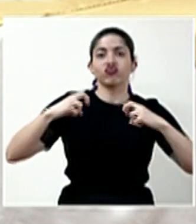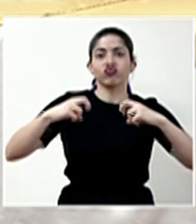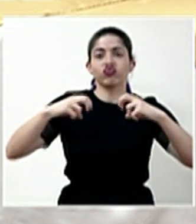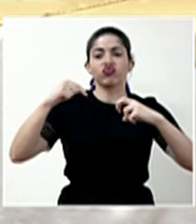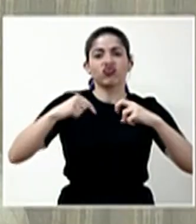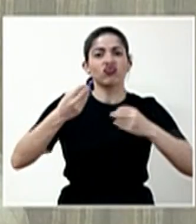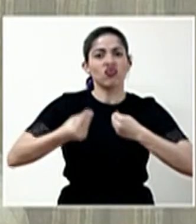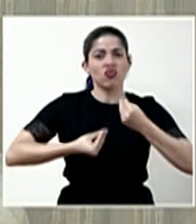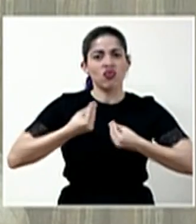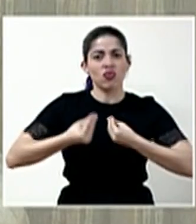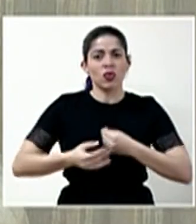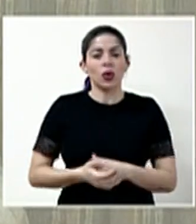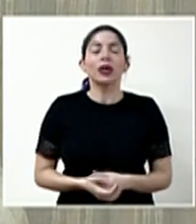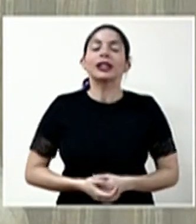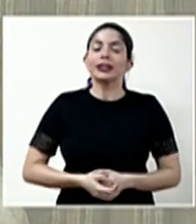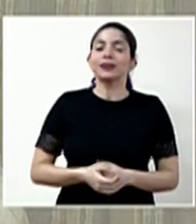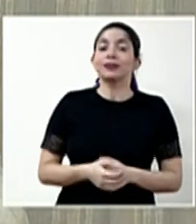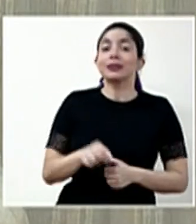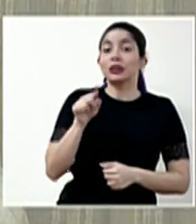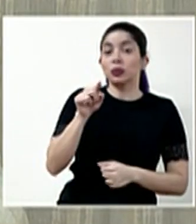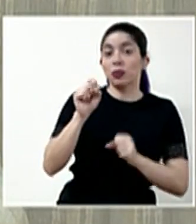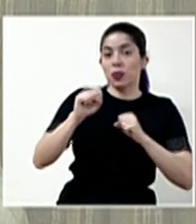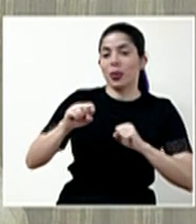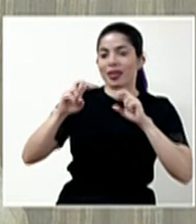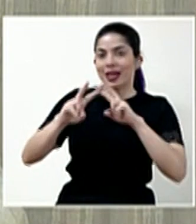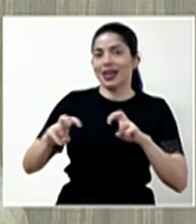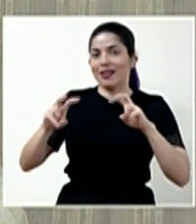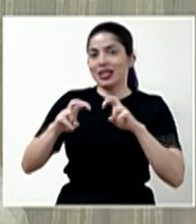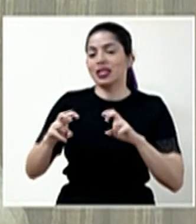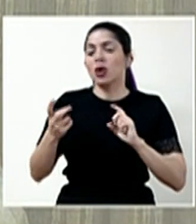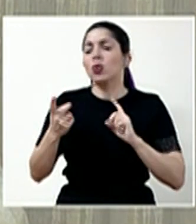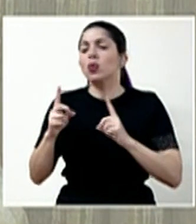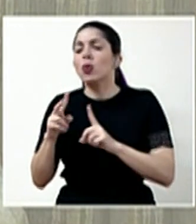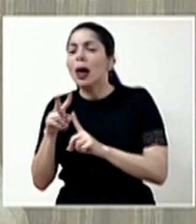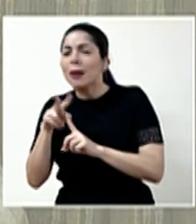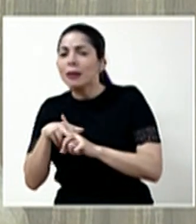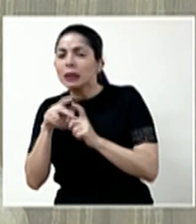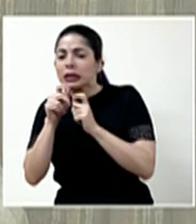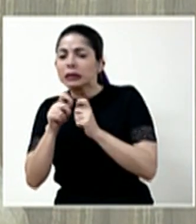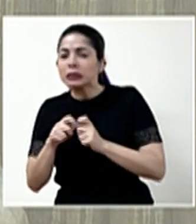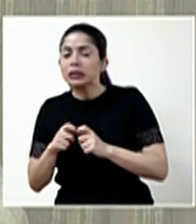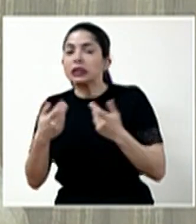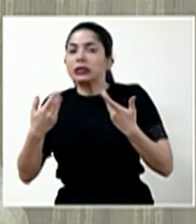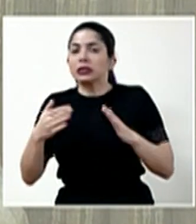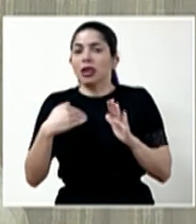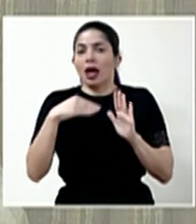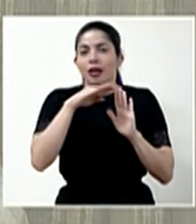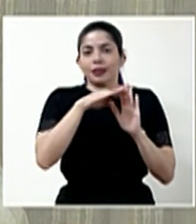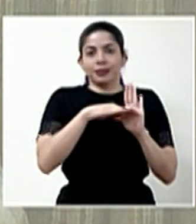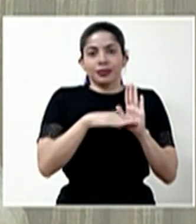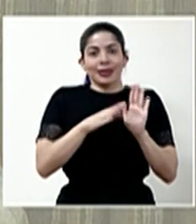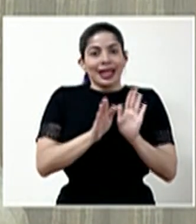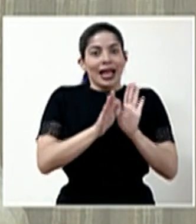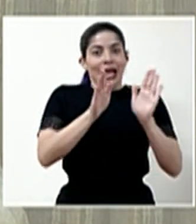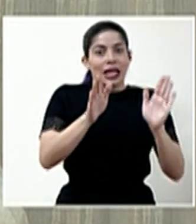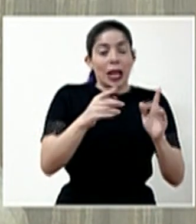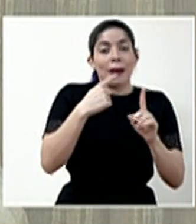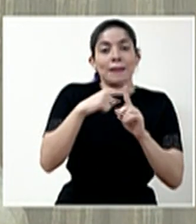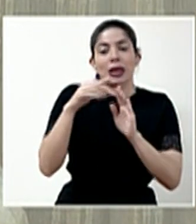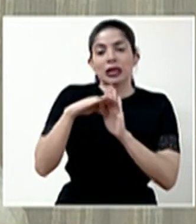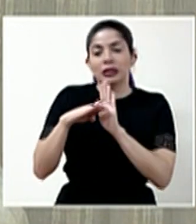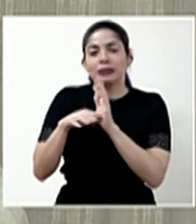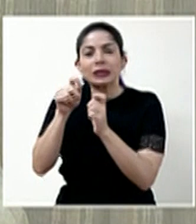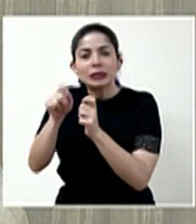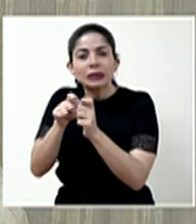Sí, ahí pueden revisar para el asunto de qué se aplica específicamente. Tenemos tanto los lineamientos generales como lineamientos